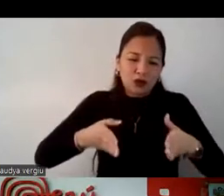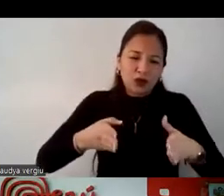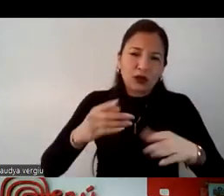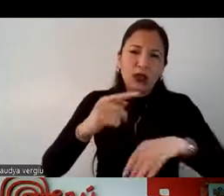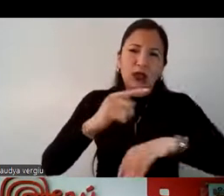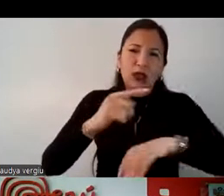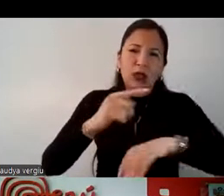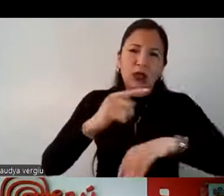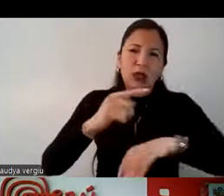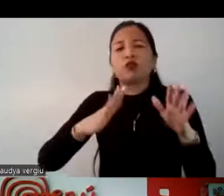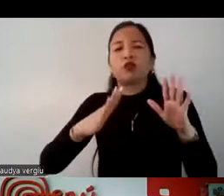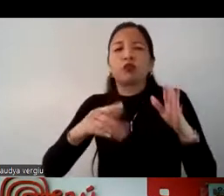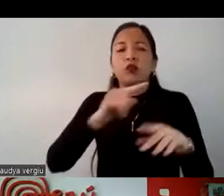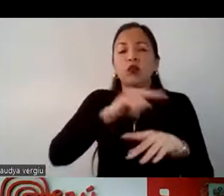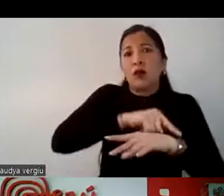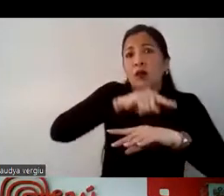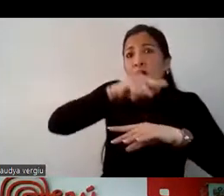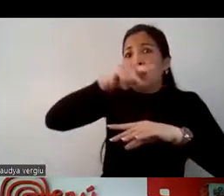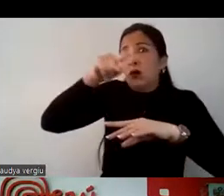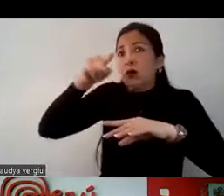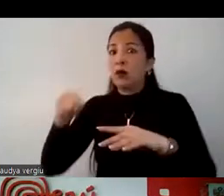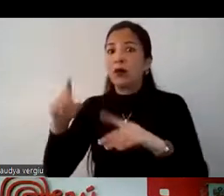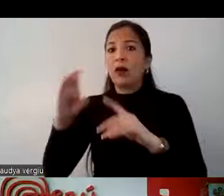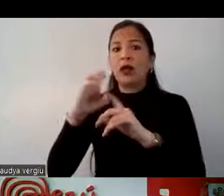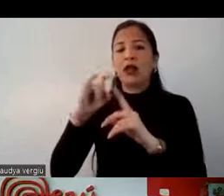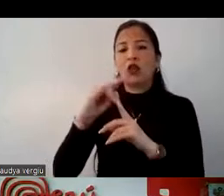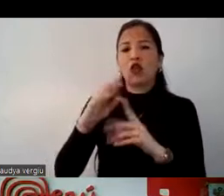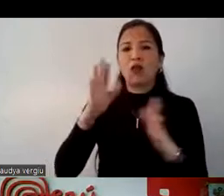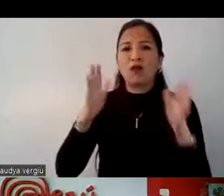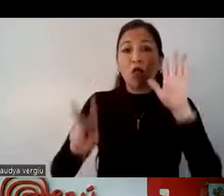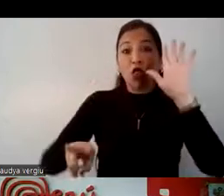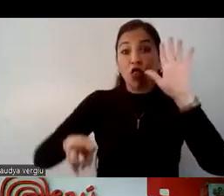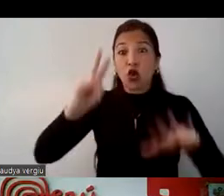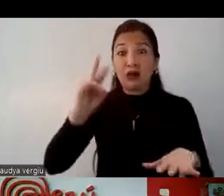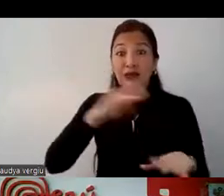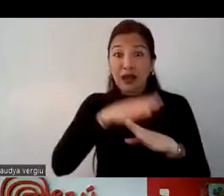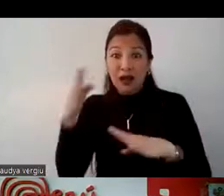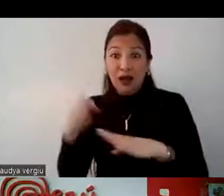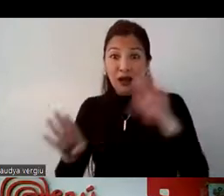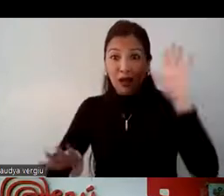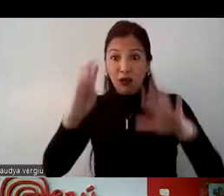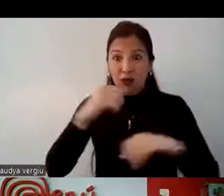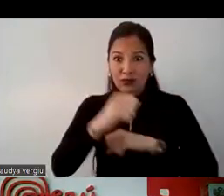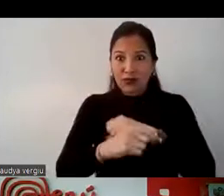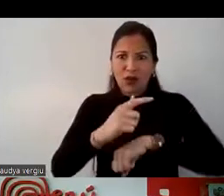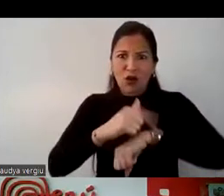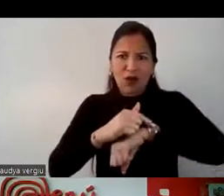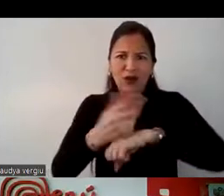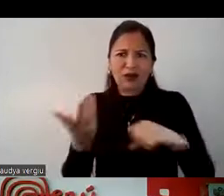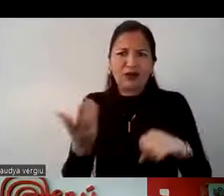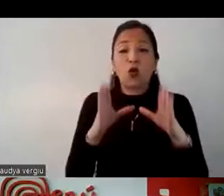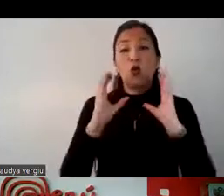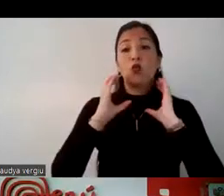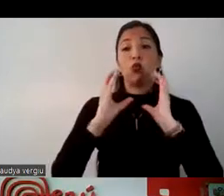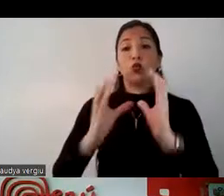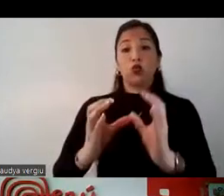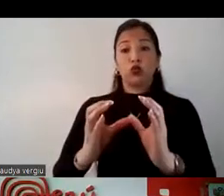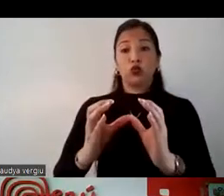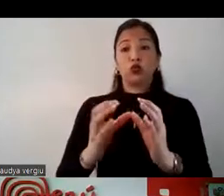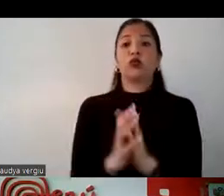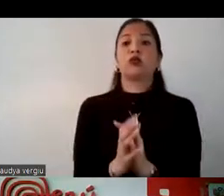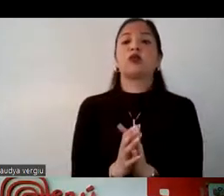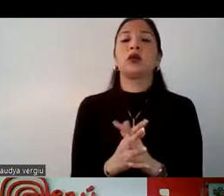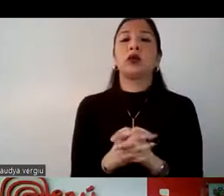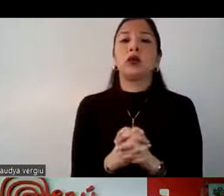desde Quito hasta Guaquillas entre 12 a 14 horas si vas en un bus, en un bus de transporte